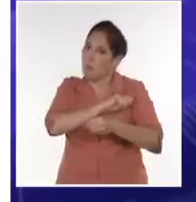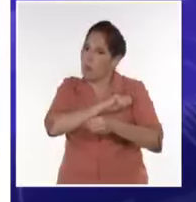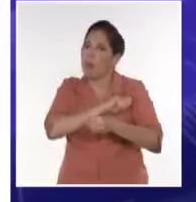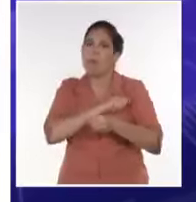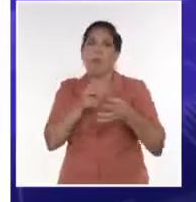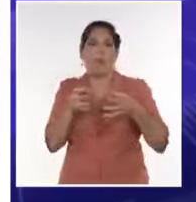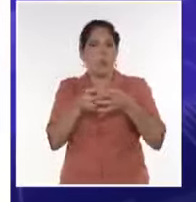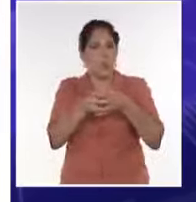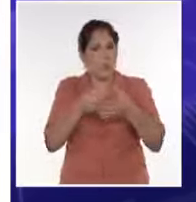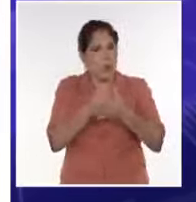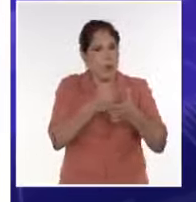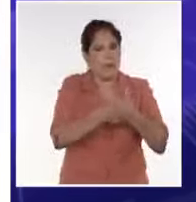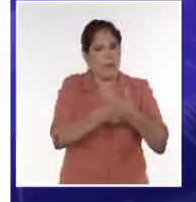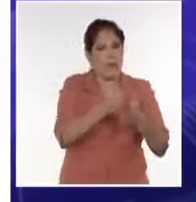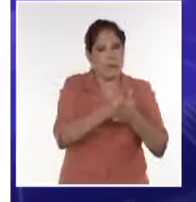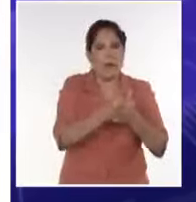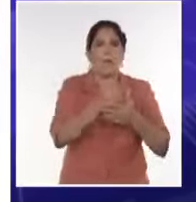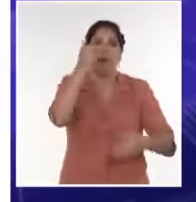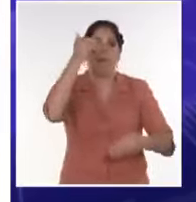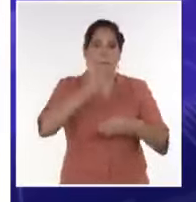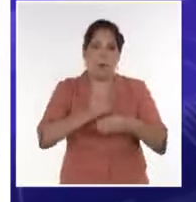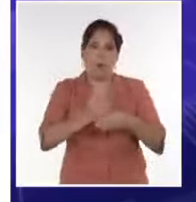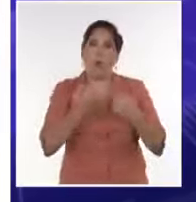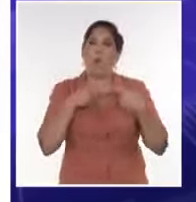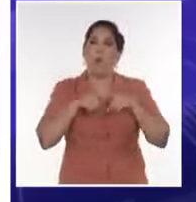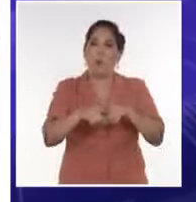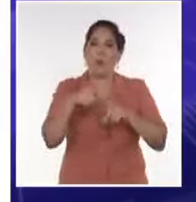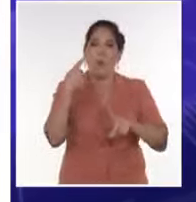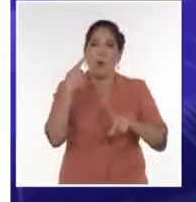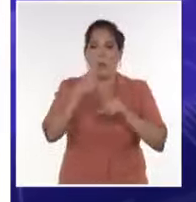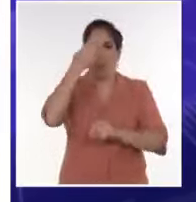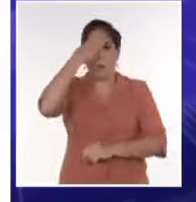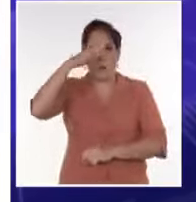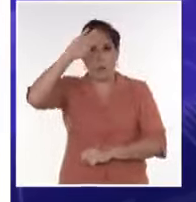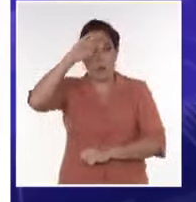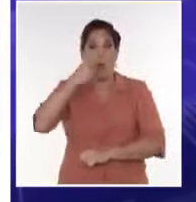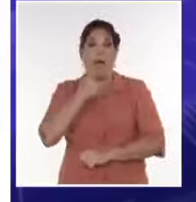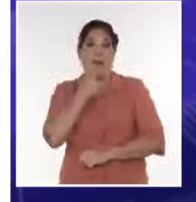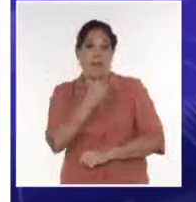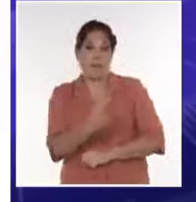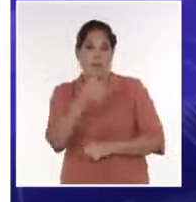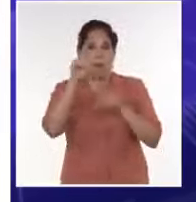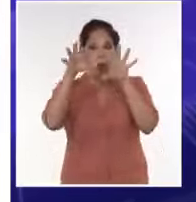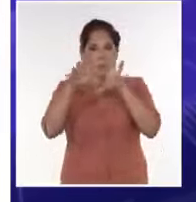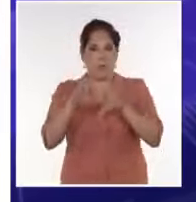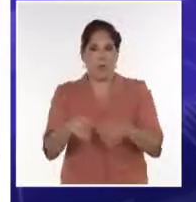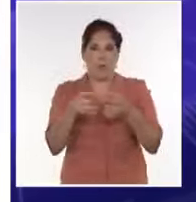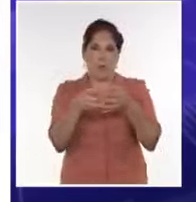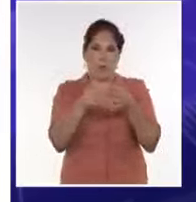y enfrentando el genocida bloqueo, unidos por Cuba, dijo la primera secretaria del partido en ese territorio.